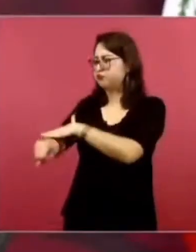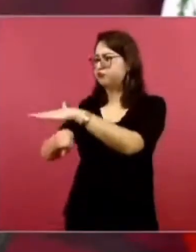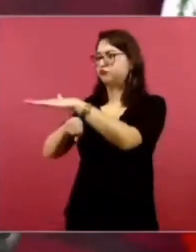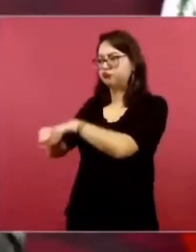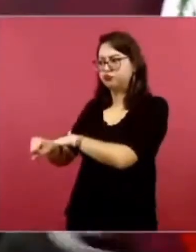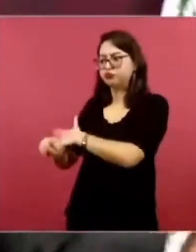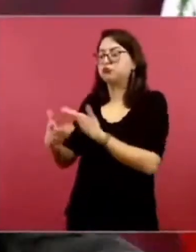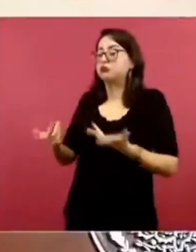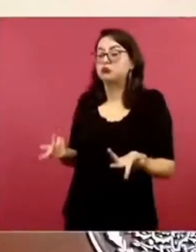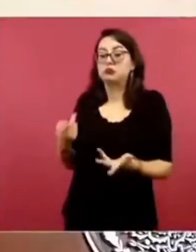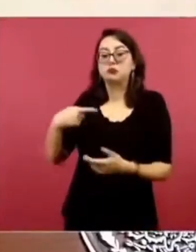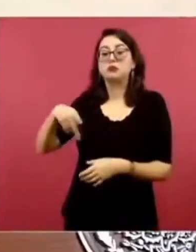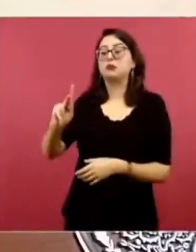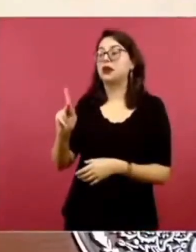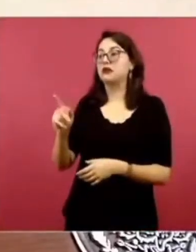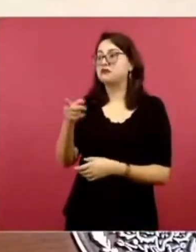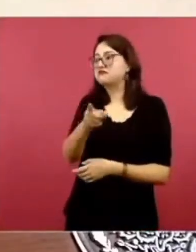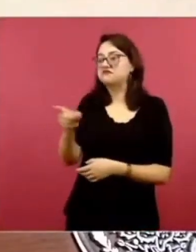Y si no,